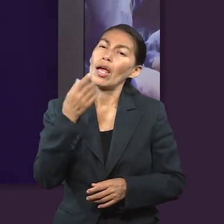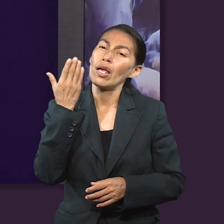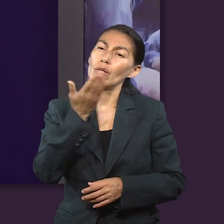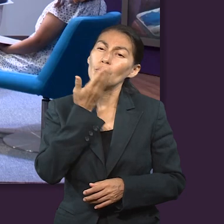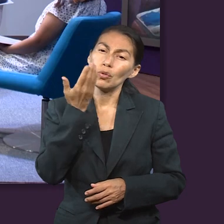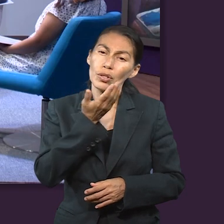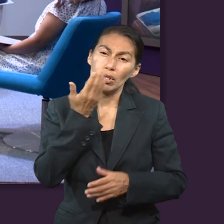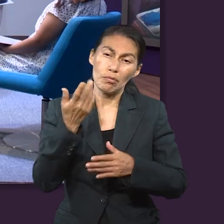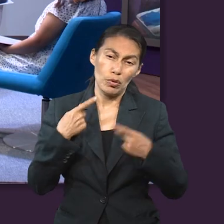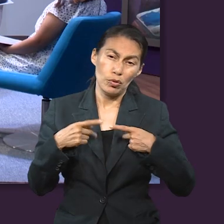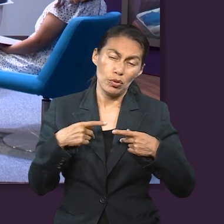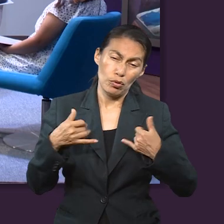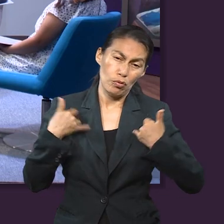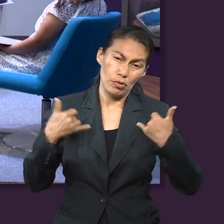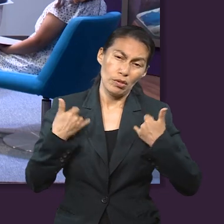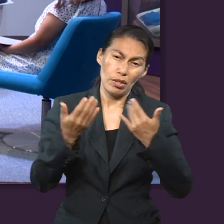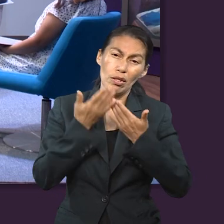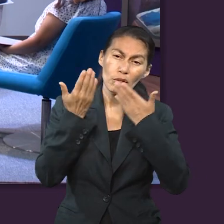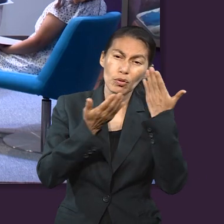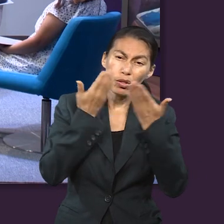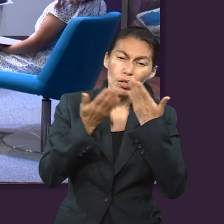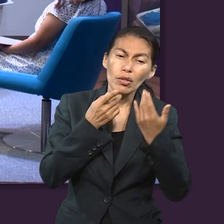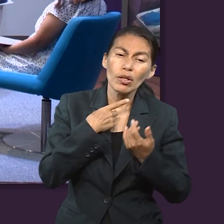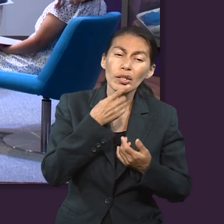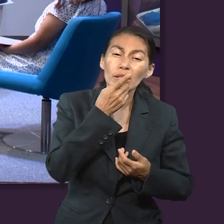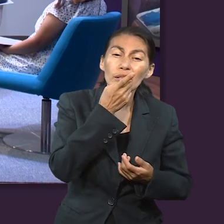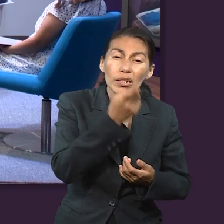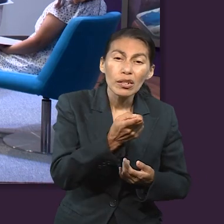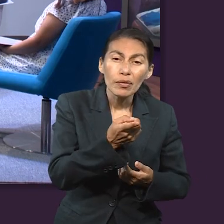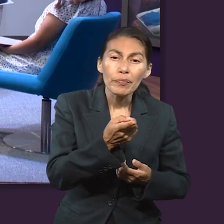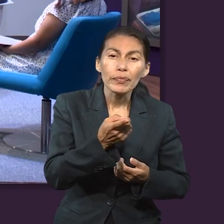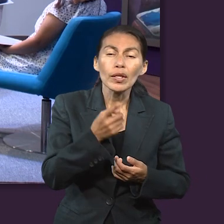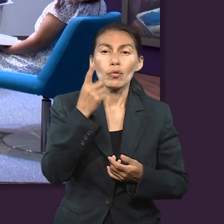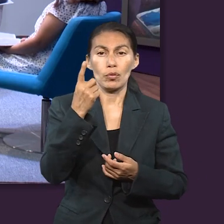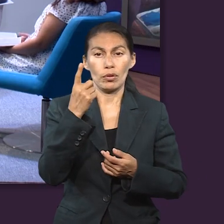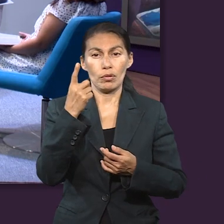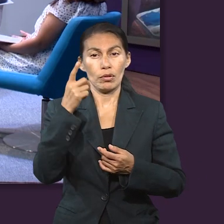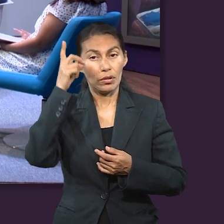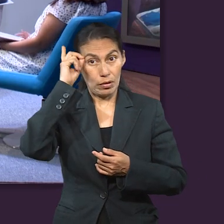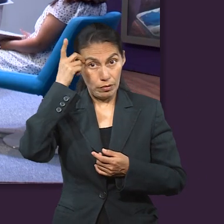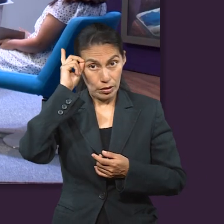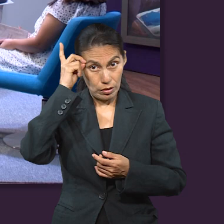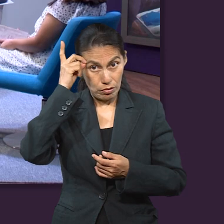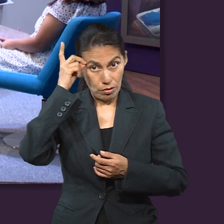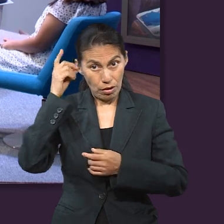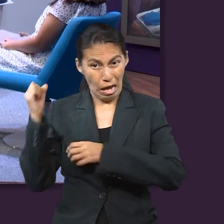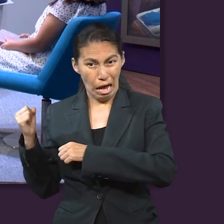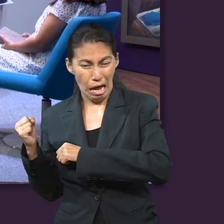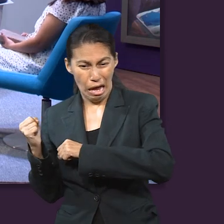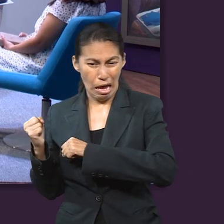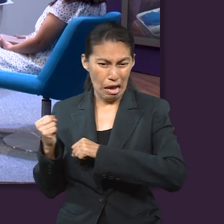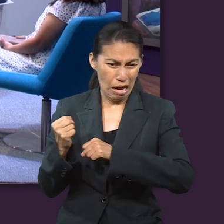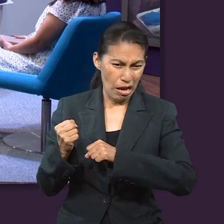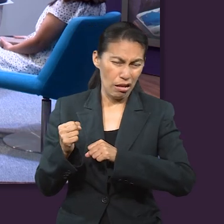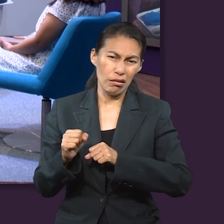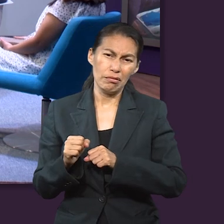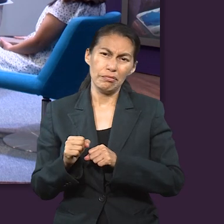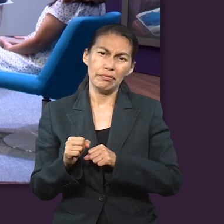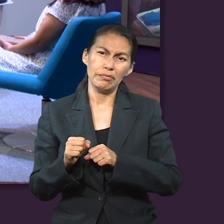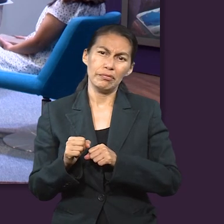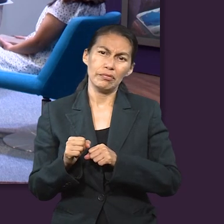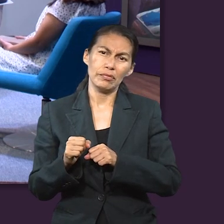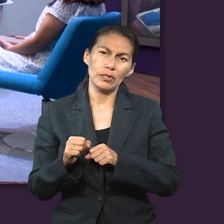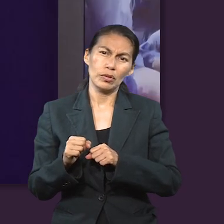el trabajo en equipo que está comprobado que el peso que puede cargar un caballo o puede jalar un